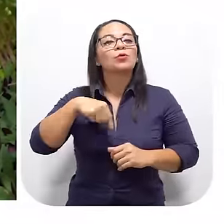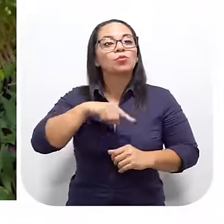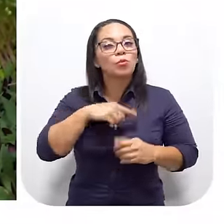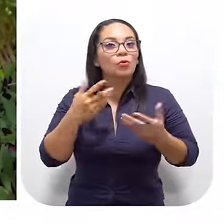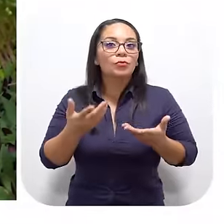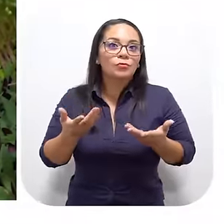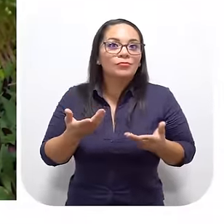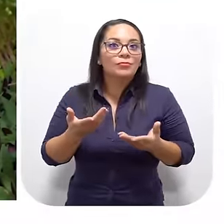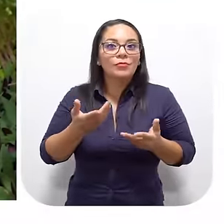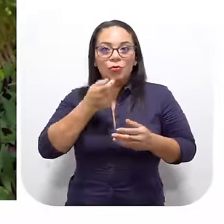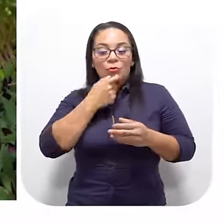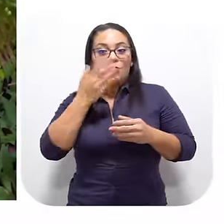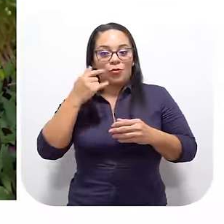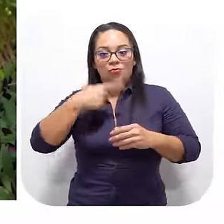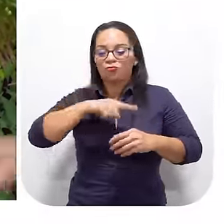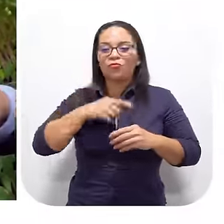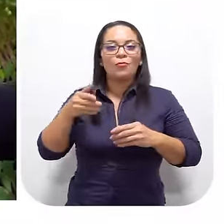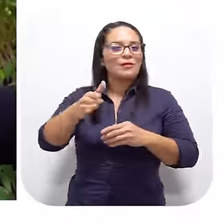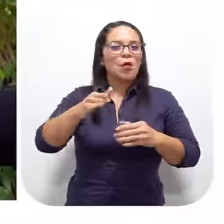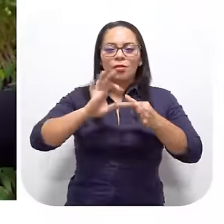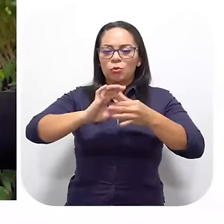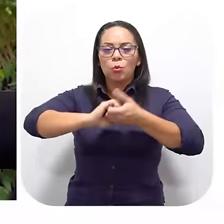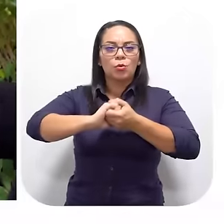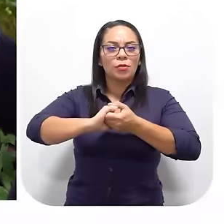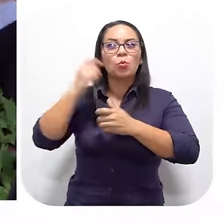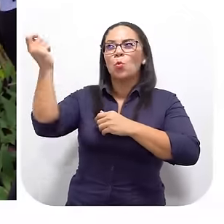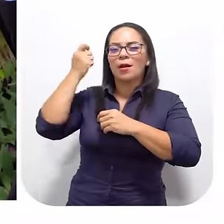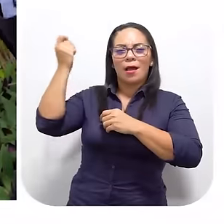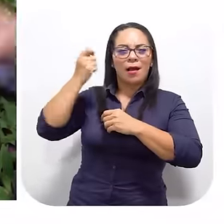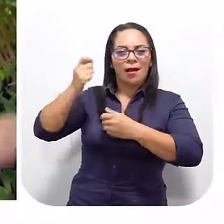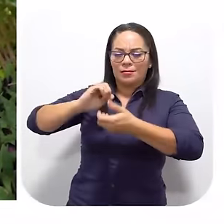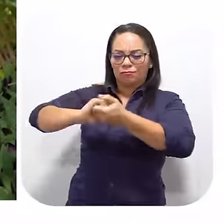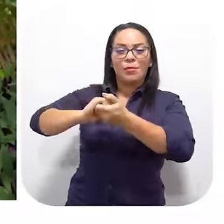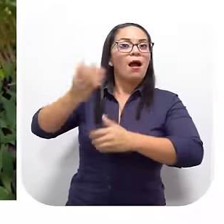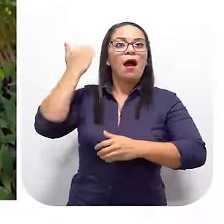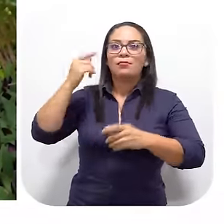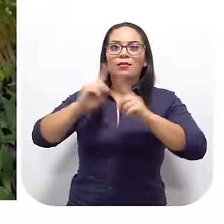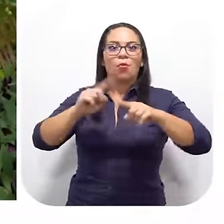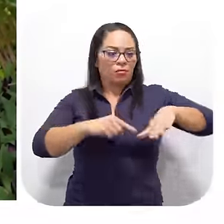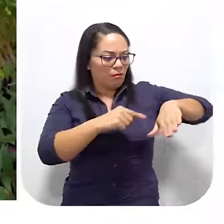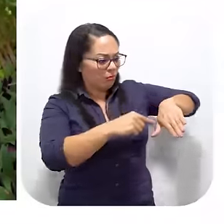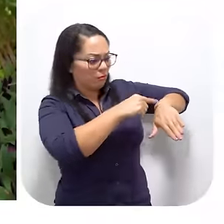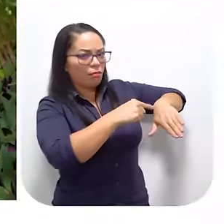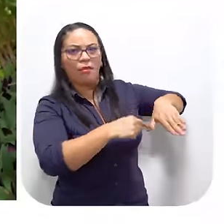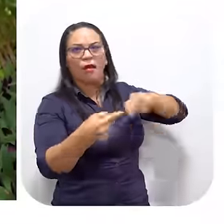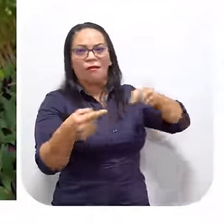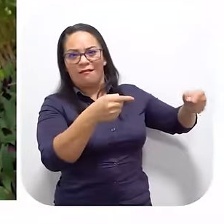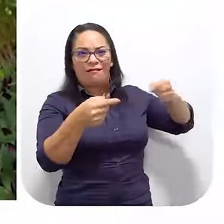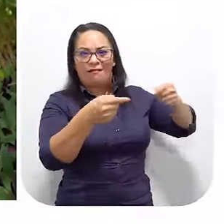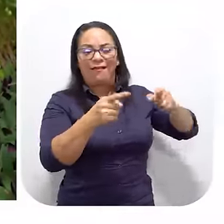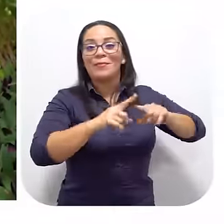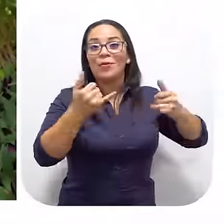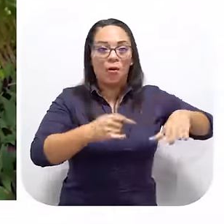Que nosotros Nos reímos Porque los pescadores Estamos muy unidos Guanacaste Punta Lera Estamos muy unidos Antes no Antes era un pleito